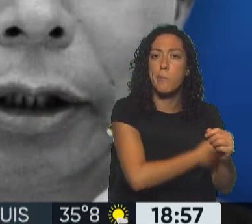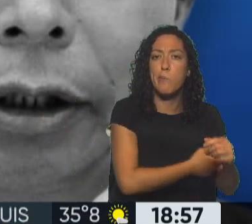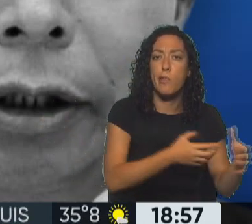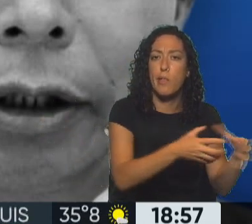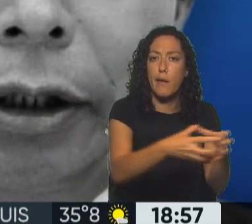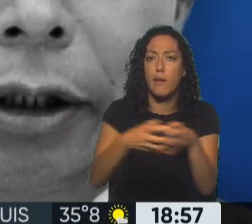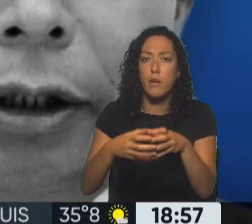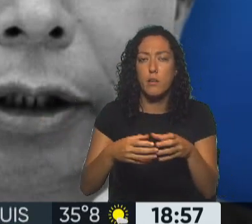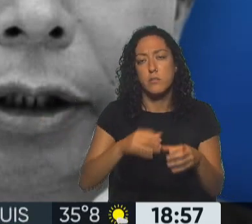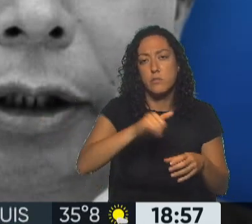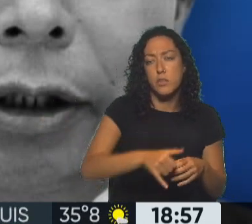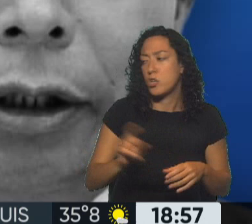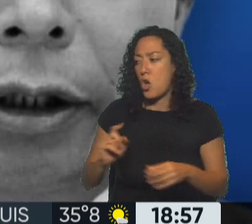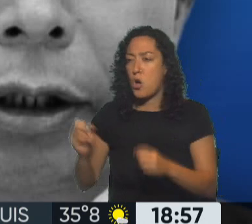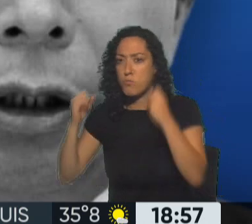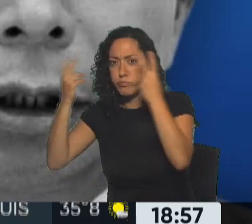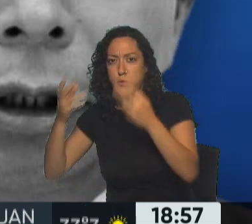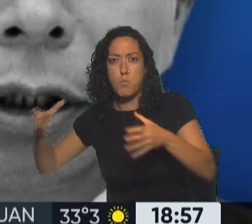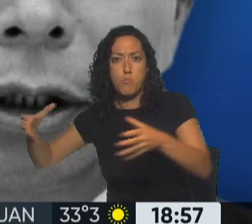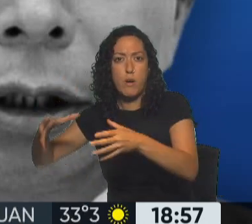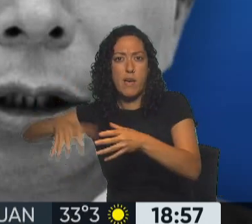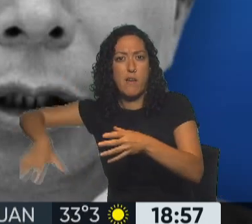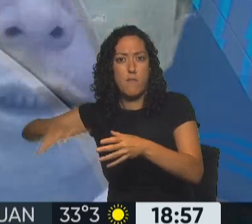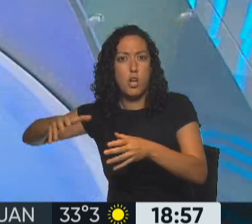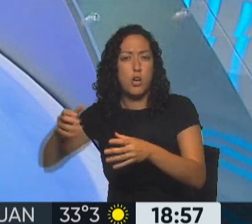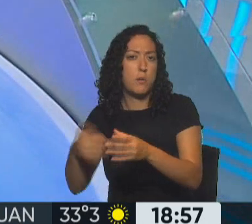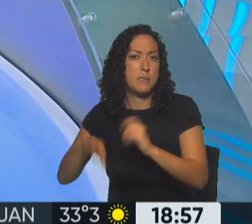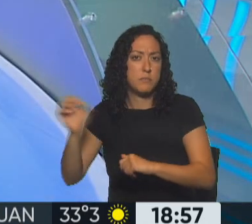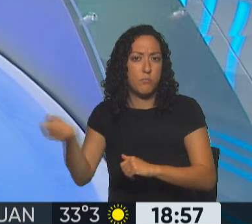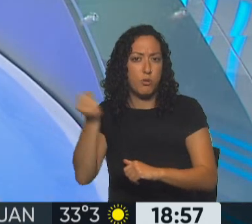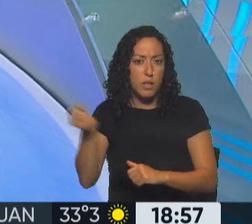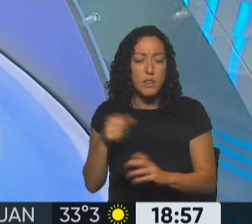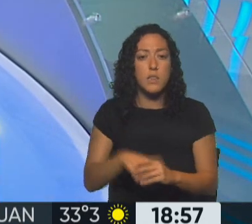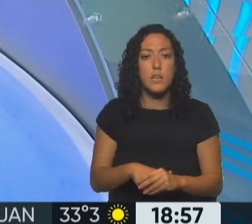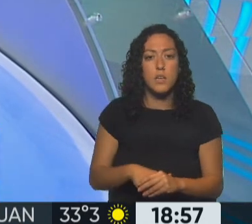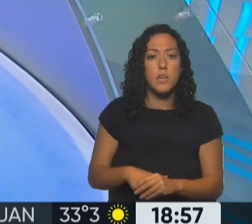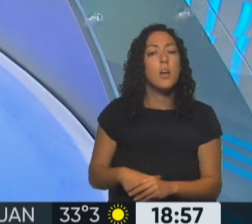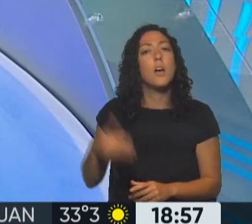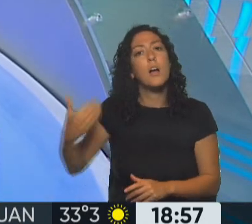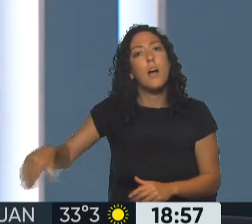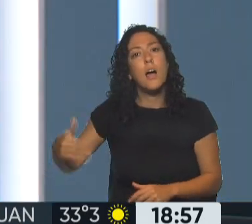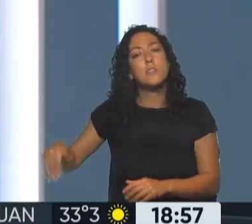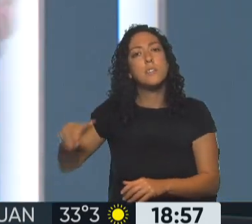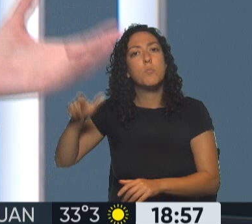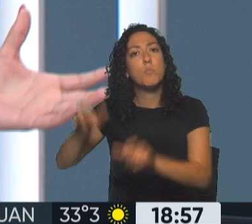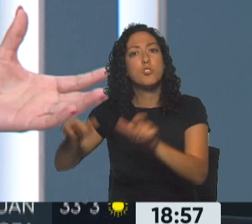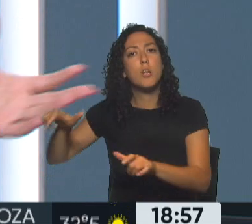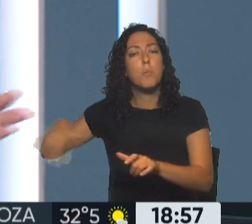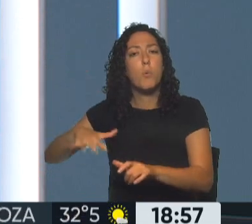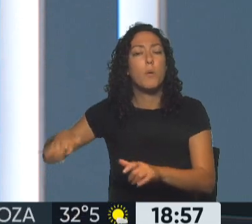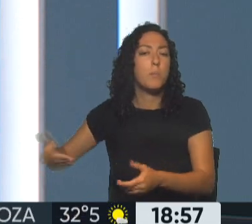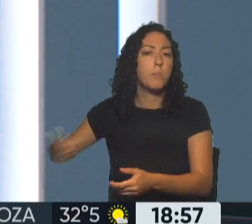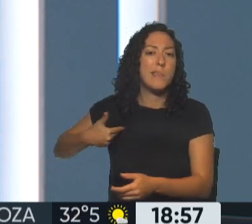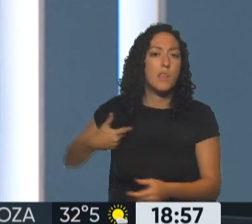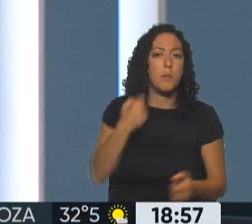quise poner al pueblo por encima de todo. Bueno, un poco lo que plantea era que la calle le pedía esto y que el Congreso o los poderes